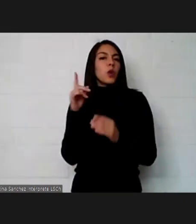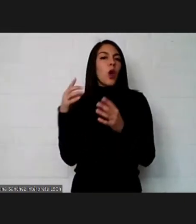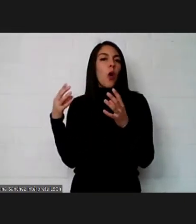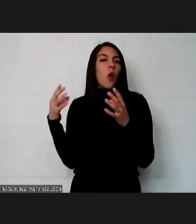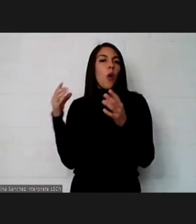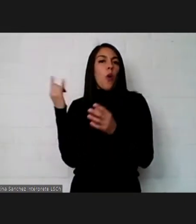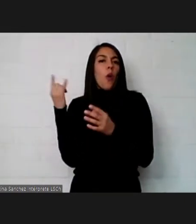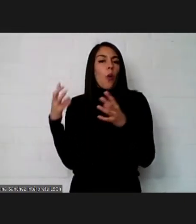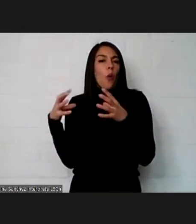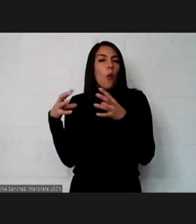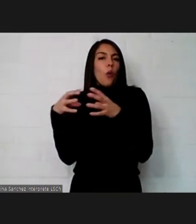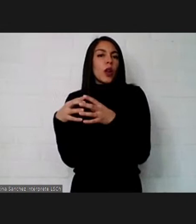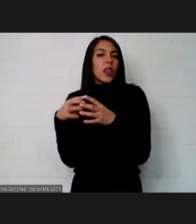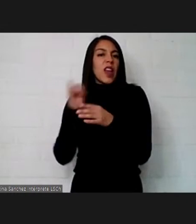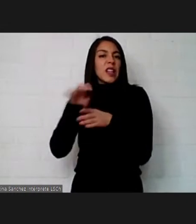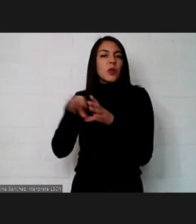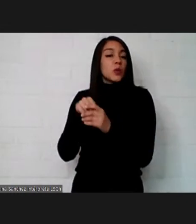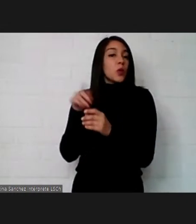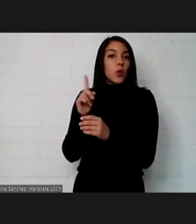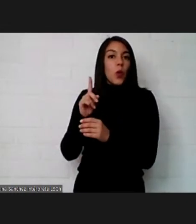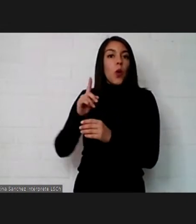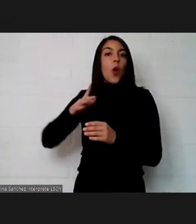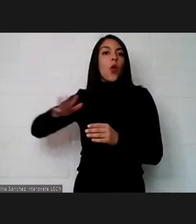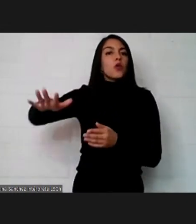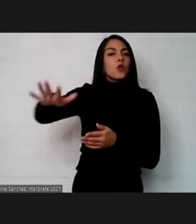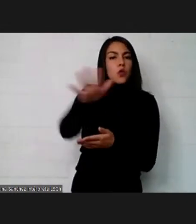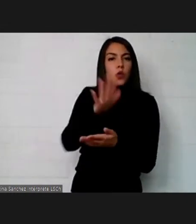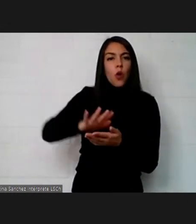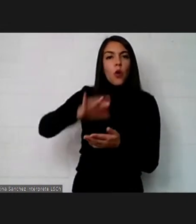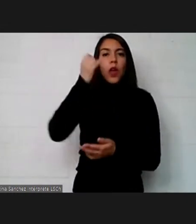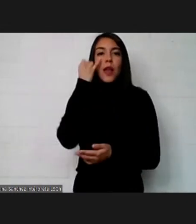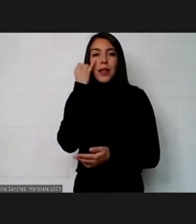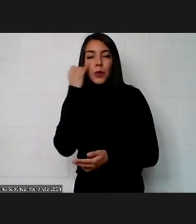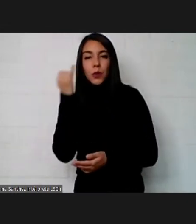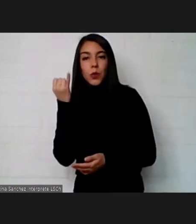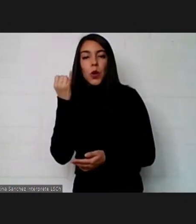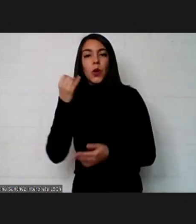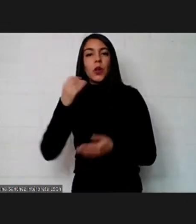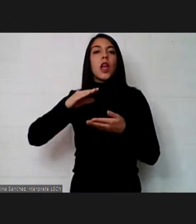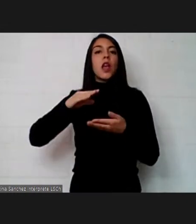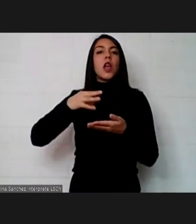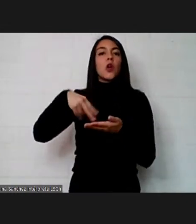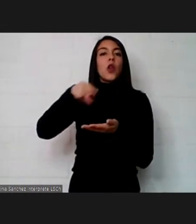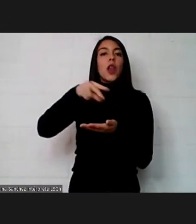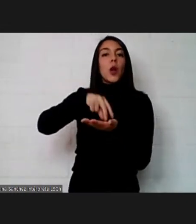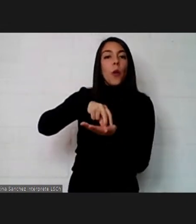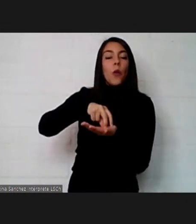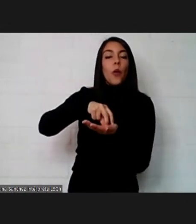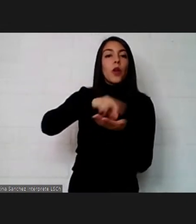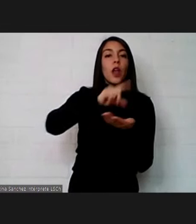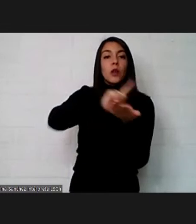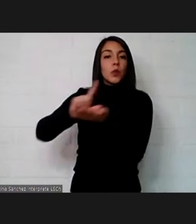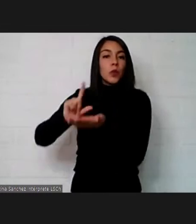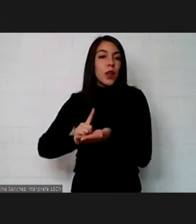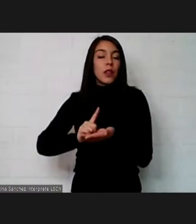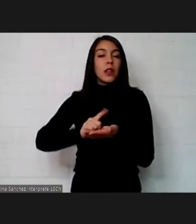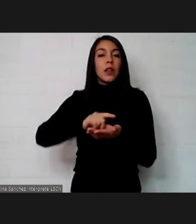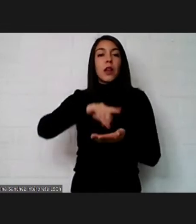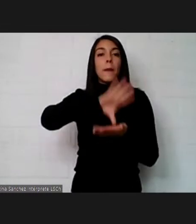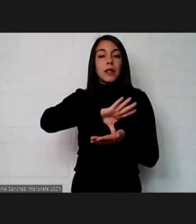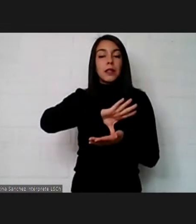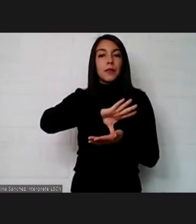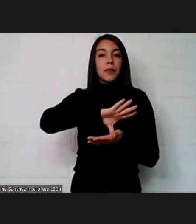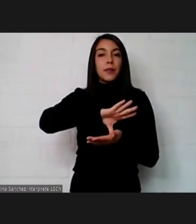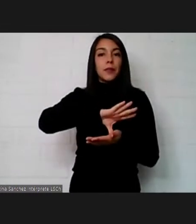con con todo lo que tiene que ver no es cierto con las instituciones con las comunas con bueno con los territorios con el país entonces